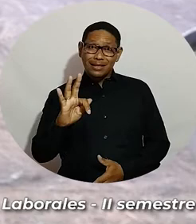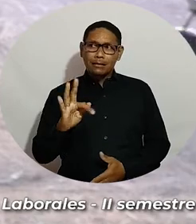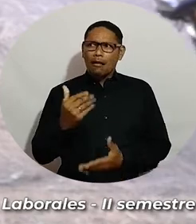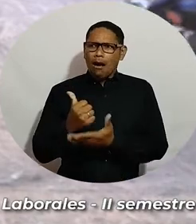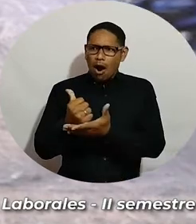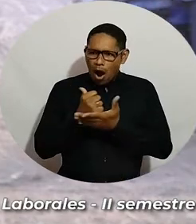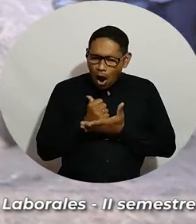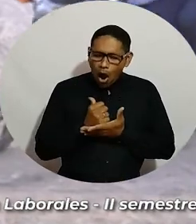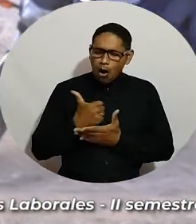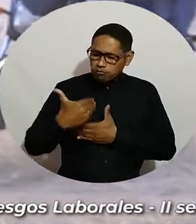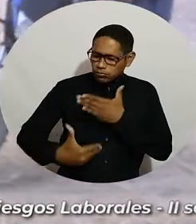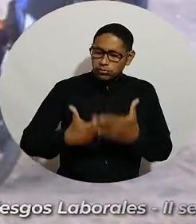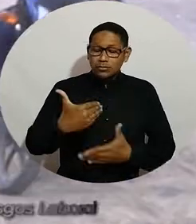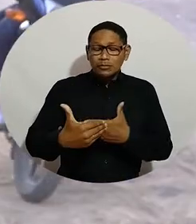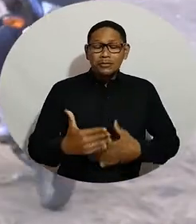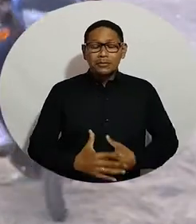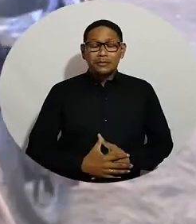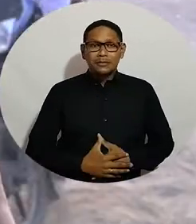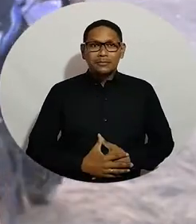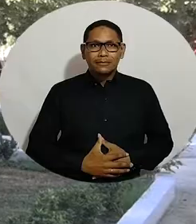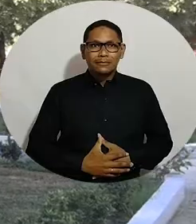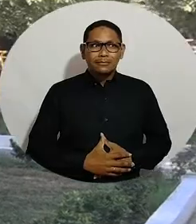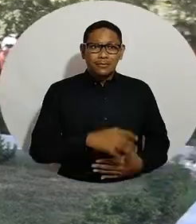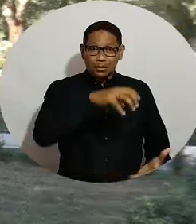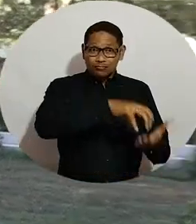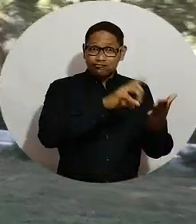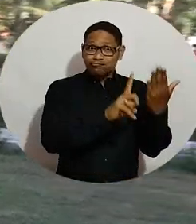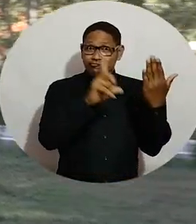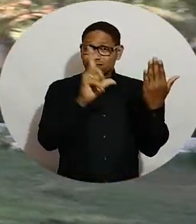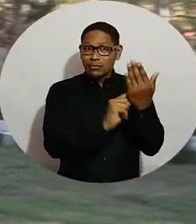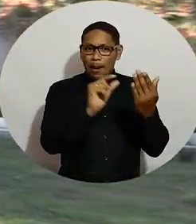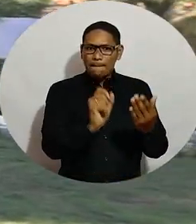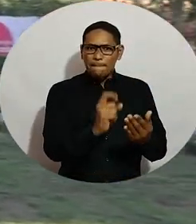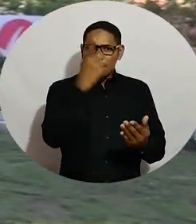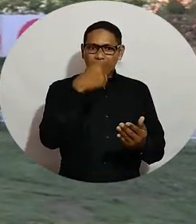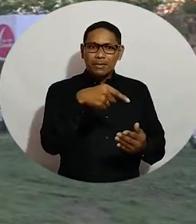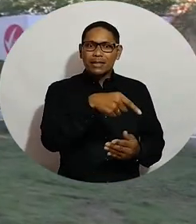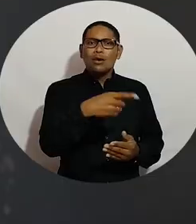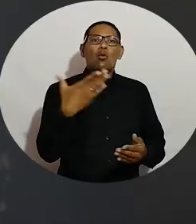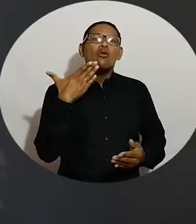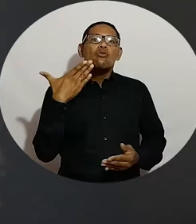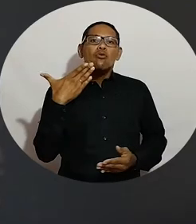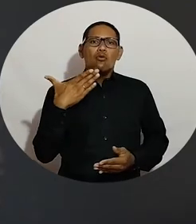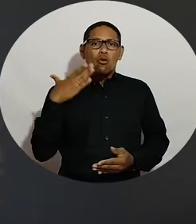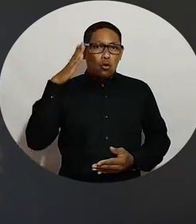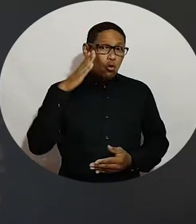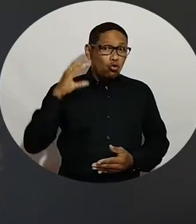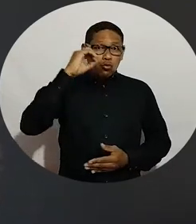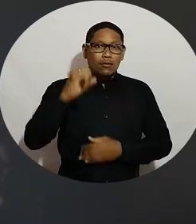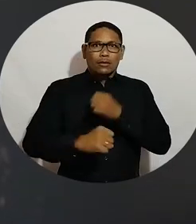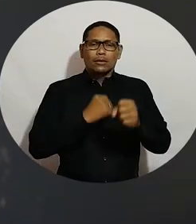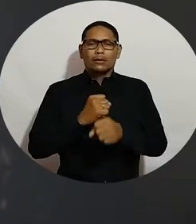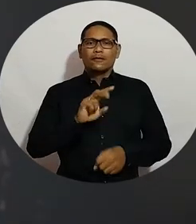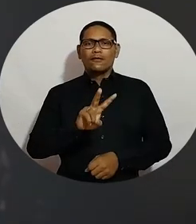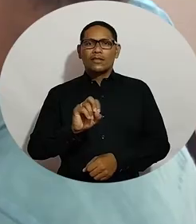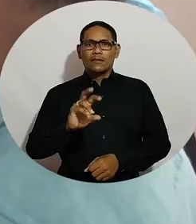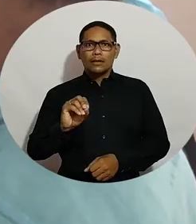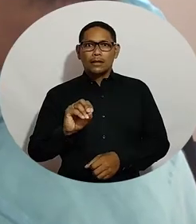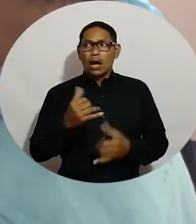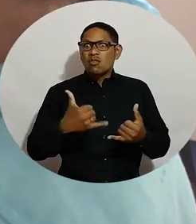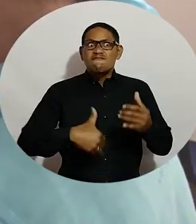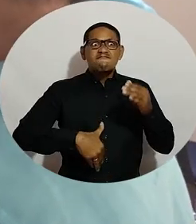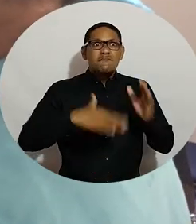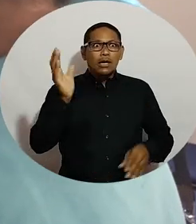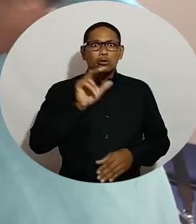nos está colaborando y nos han ayudado en todo este proceso. Esta sede digital fue la primera entregada por la Alma Mater en octubre de 2020 y